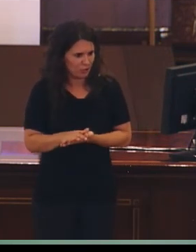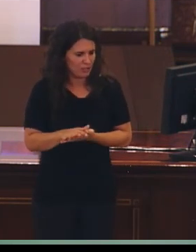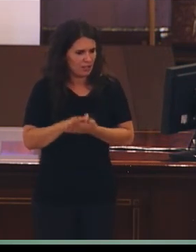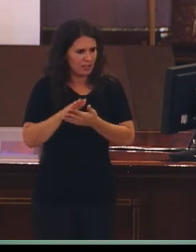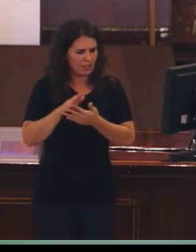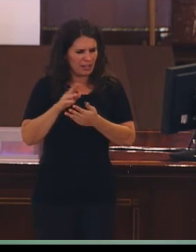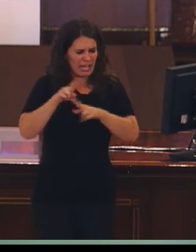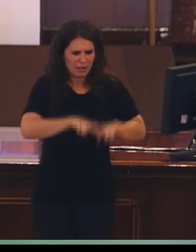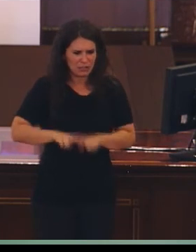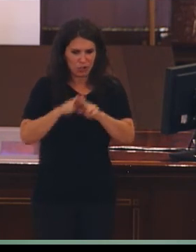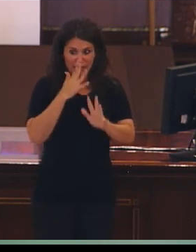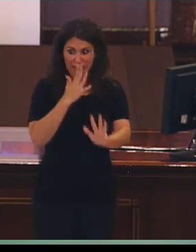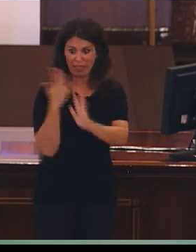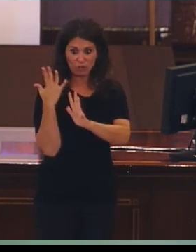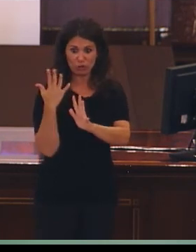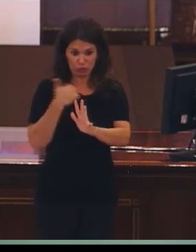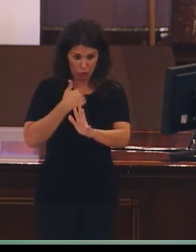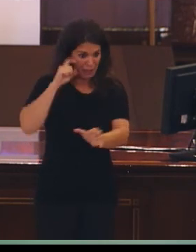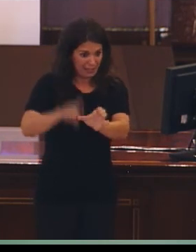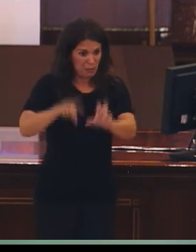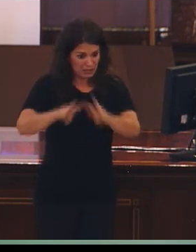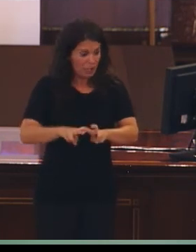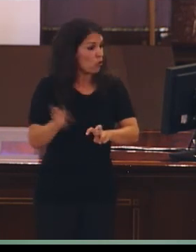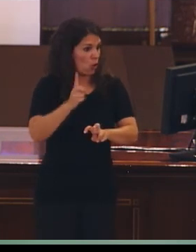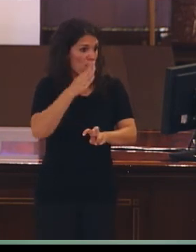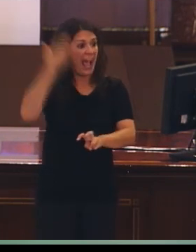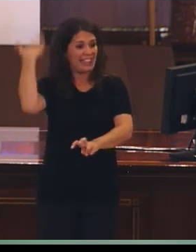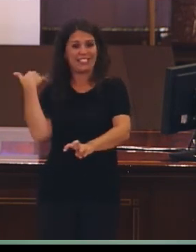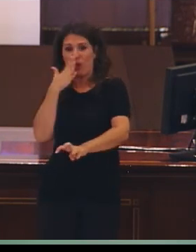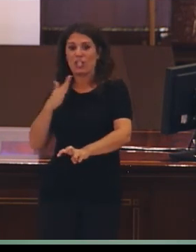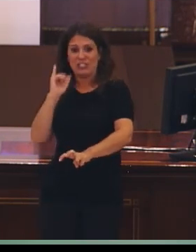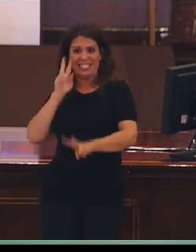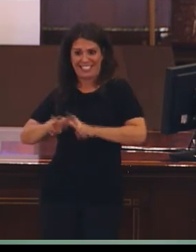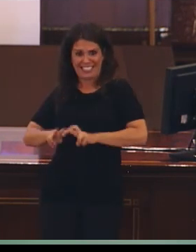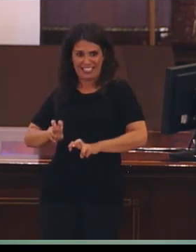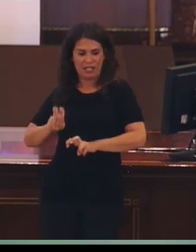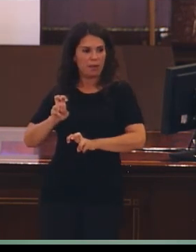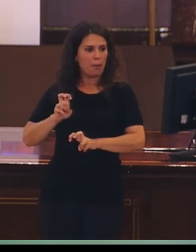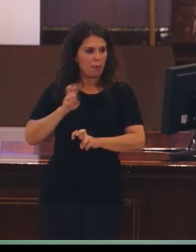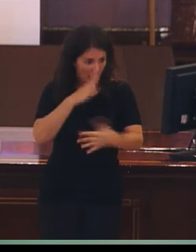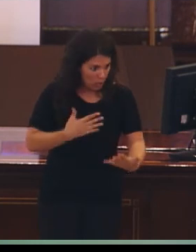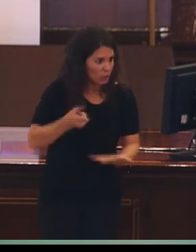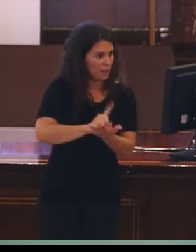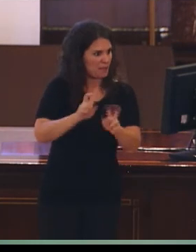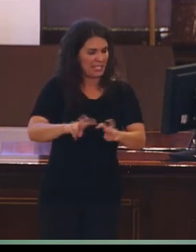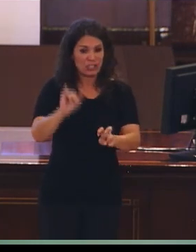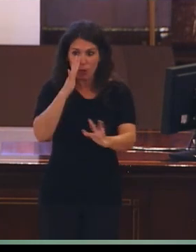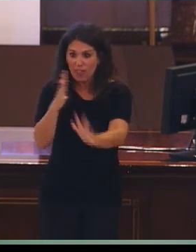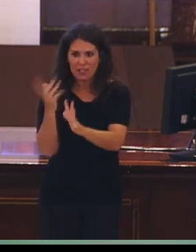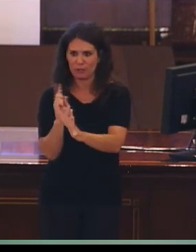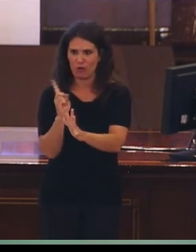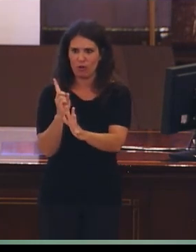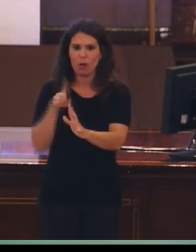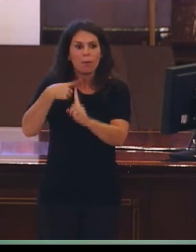década en la que yo no había participado activamente? ¿Y qué es lo que me gustaría hacer en el futuro? La primera